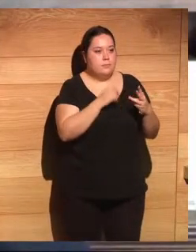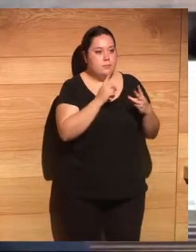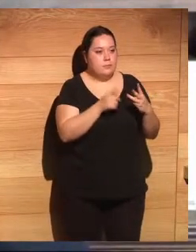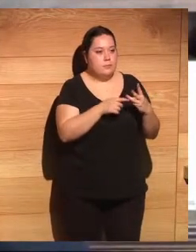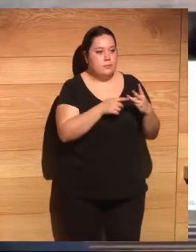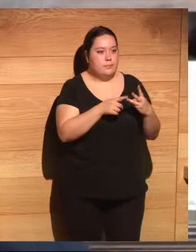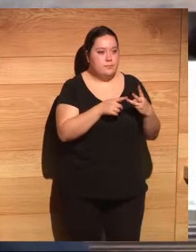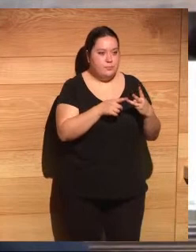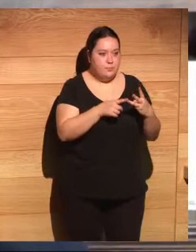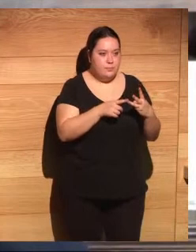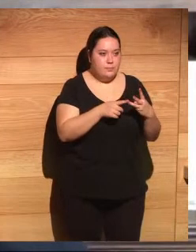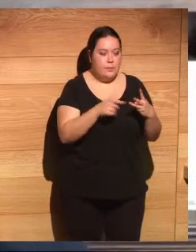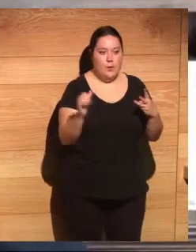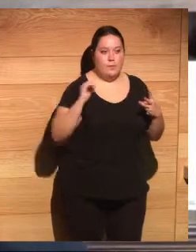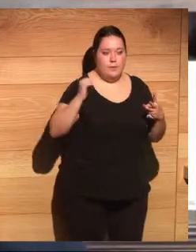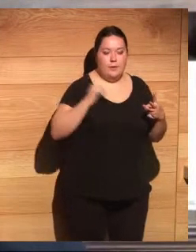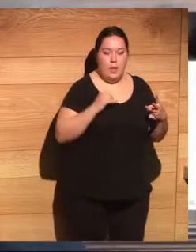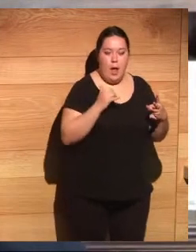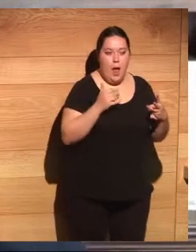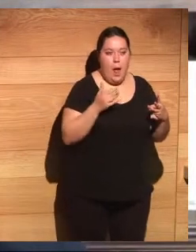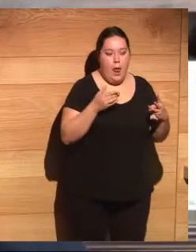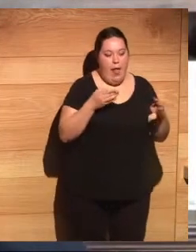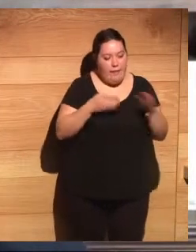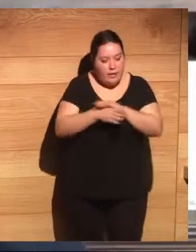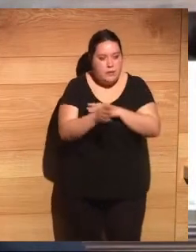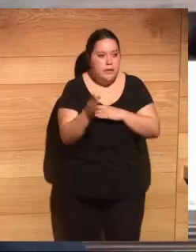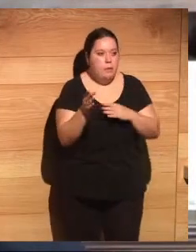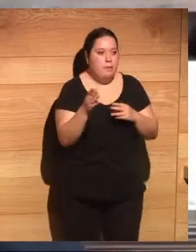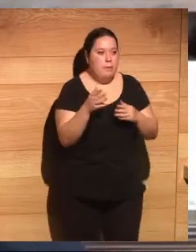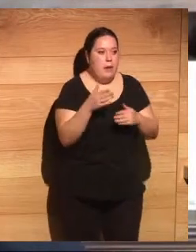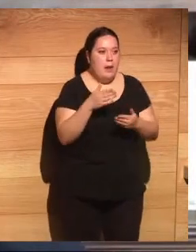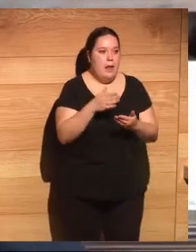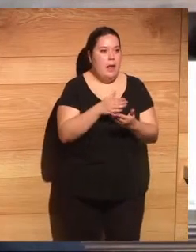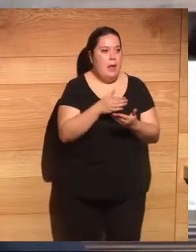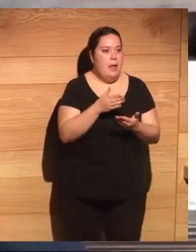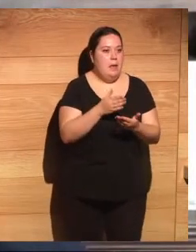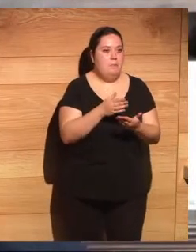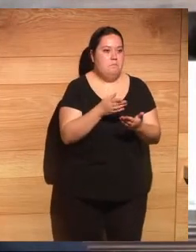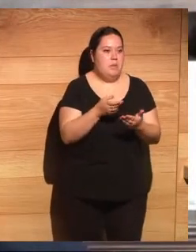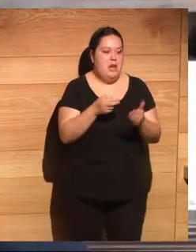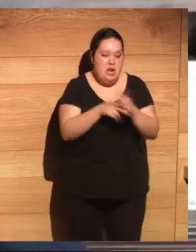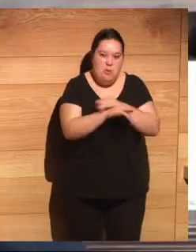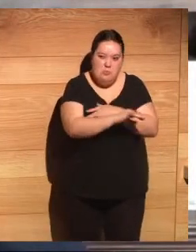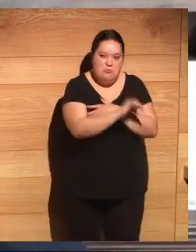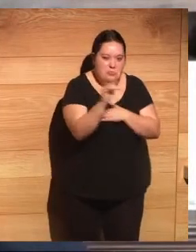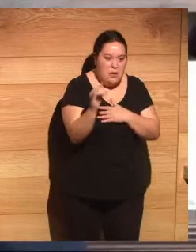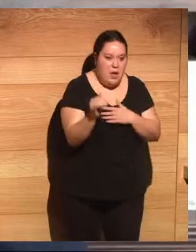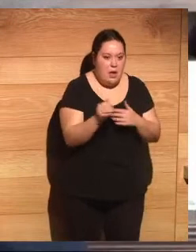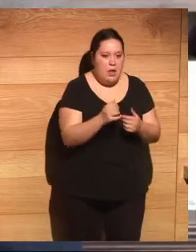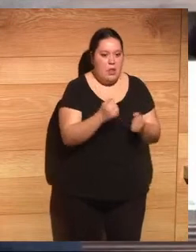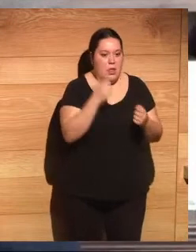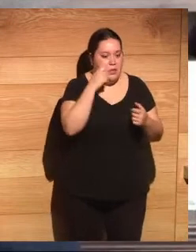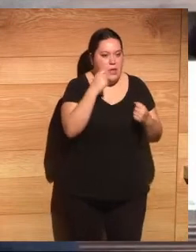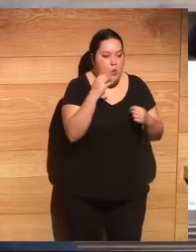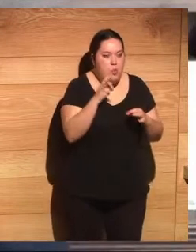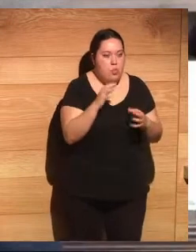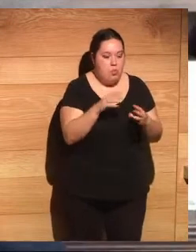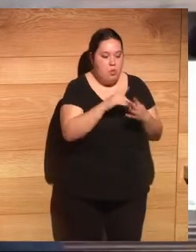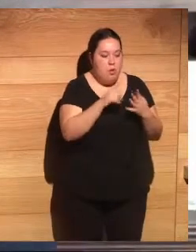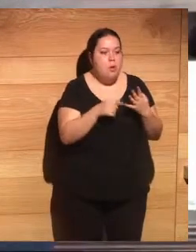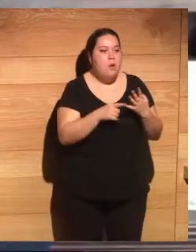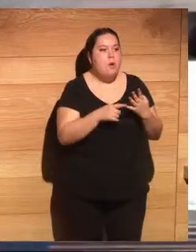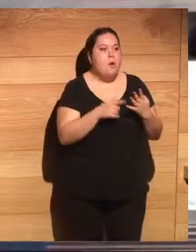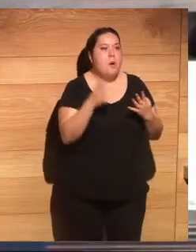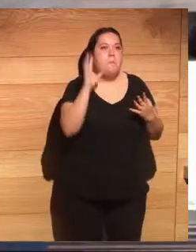tener los hospitales tener los medios de salud necesario y tener cuidado el medio ambiente